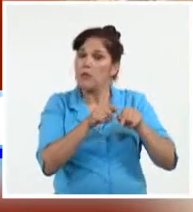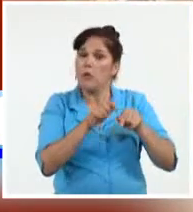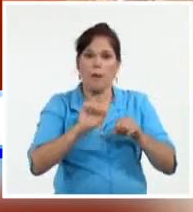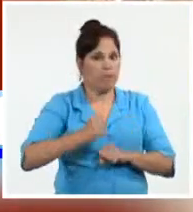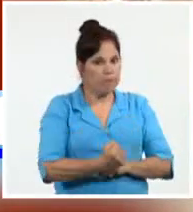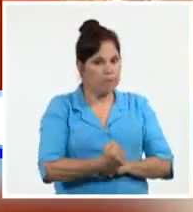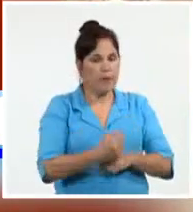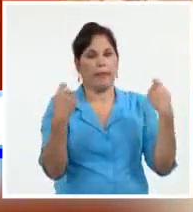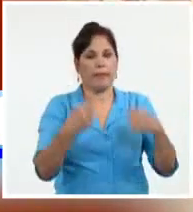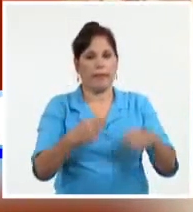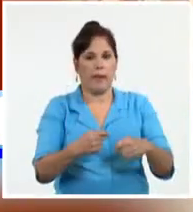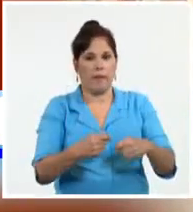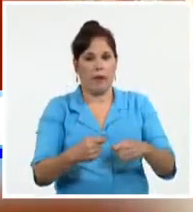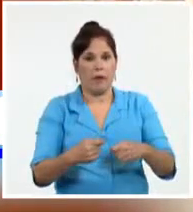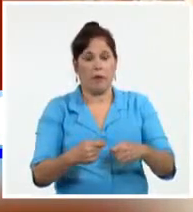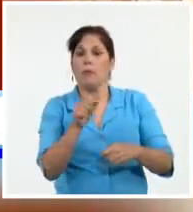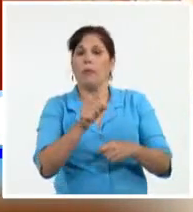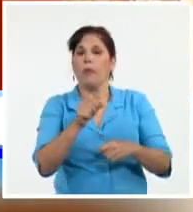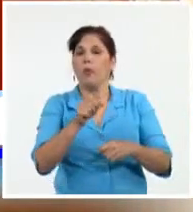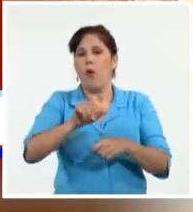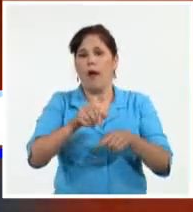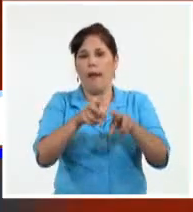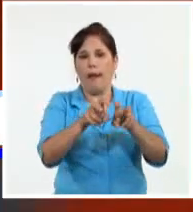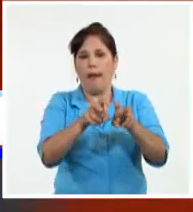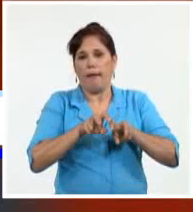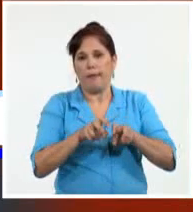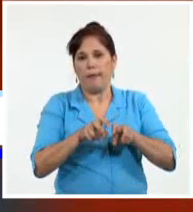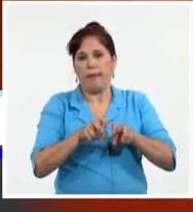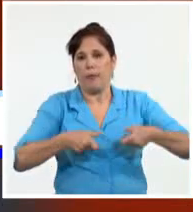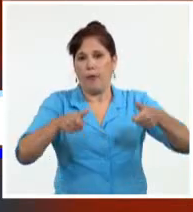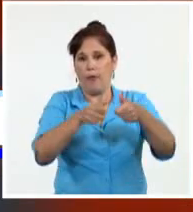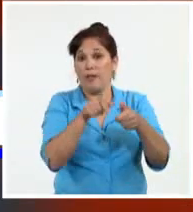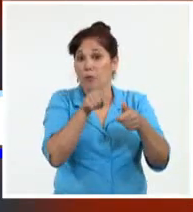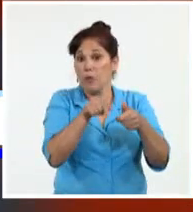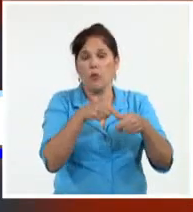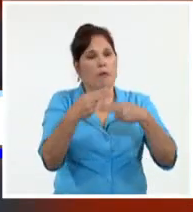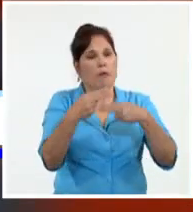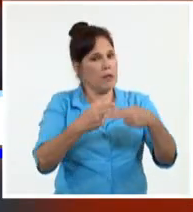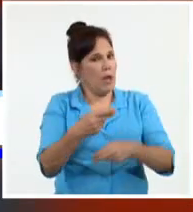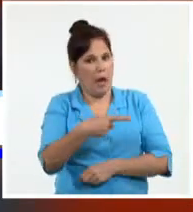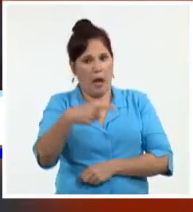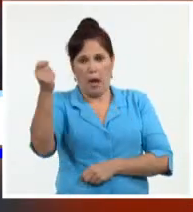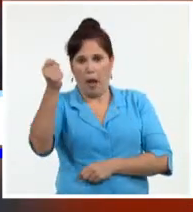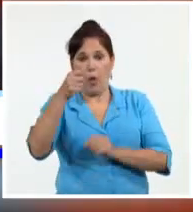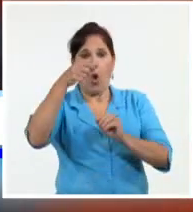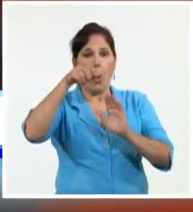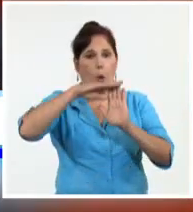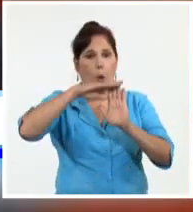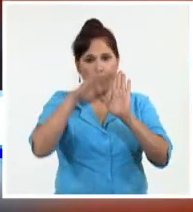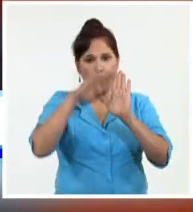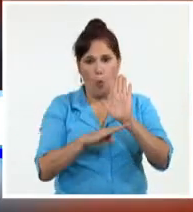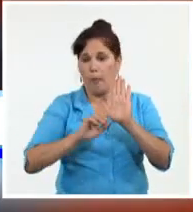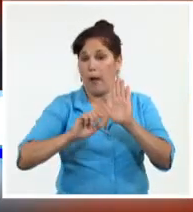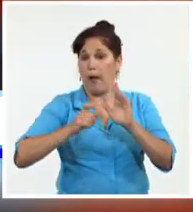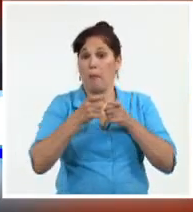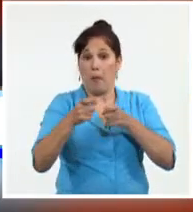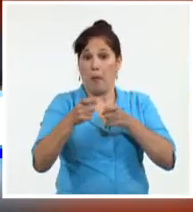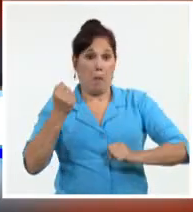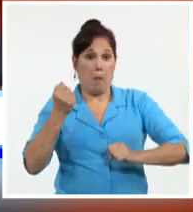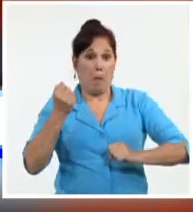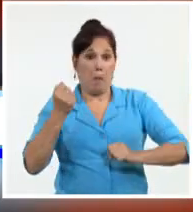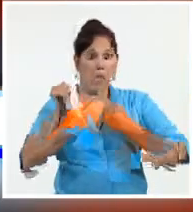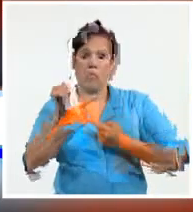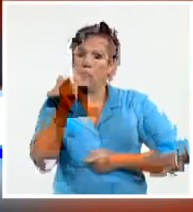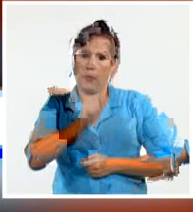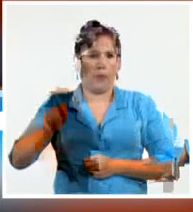enérgica e instó al Senado y a la Cámara Baja del Congreso a actuar con rapidez en una normativa que restrinja los dispositivos